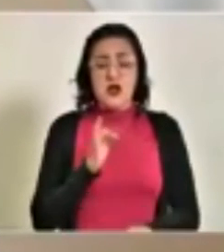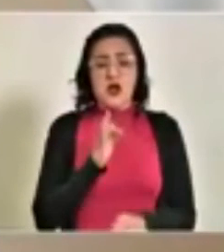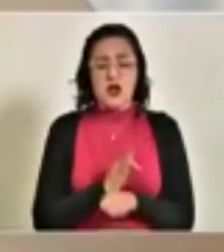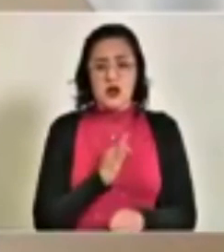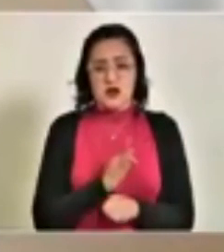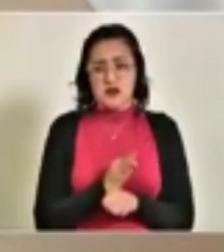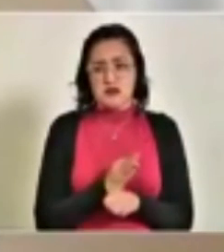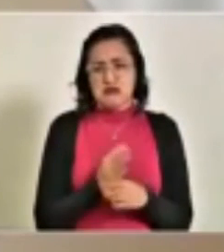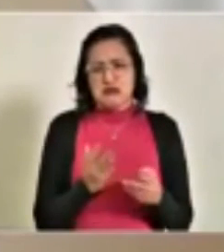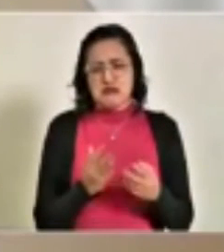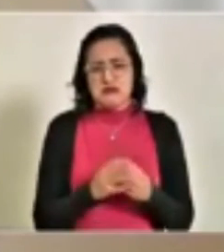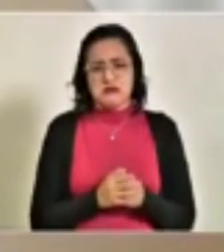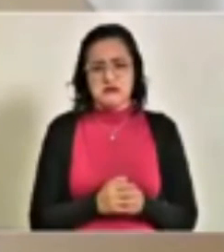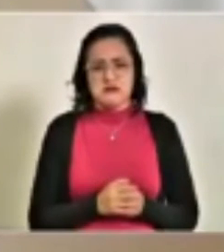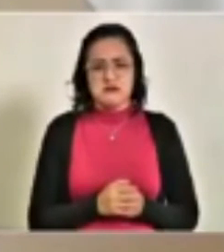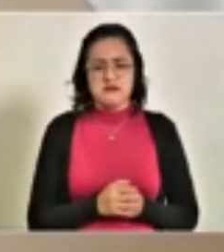pandemia.